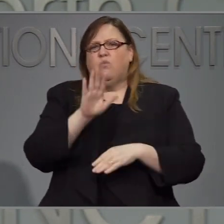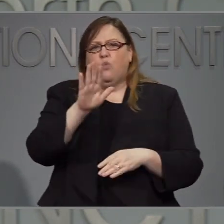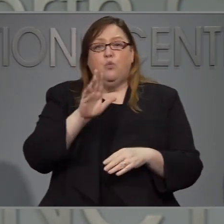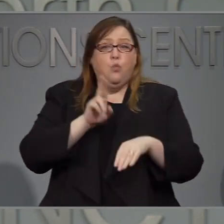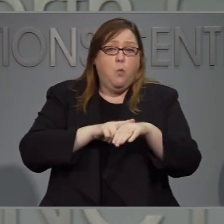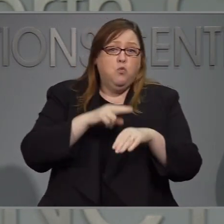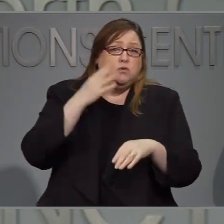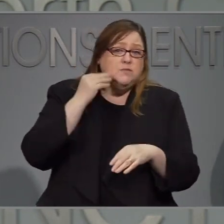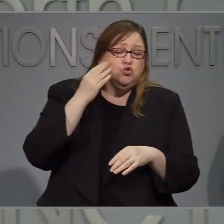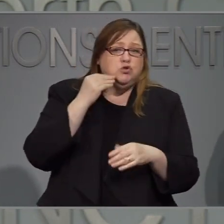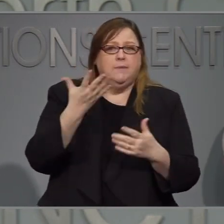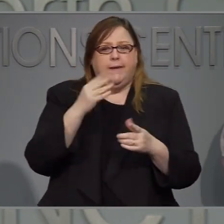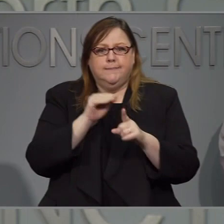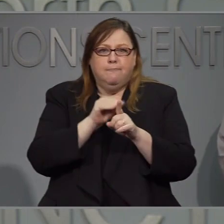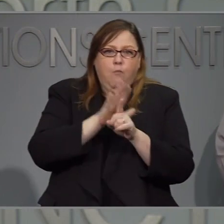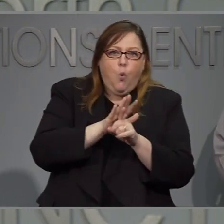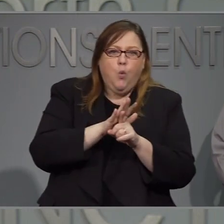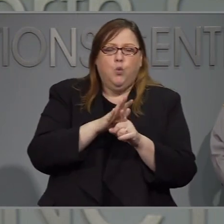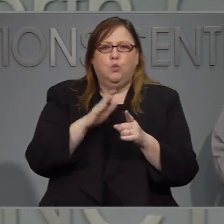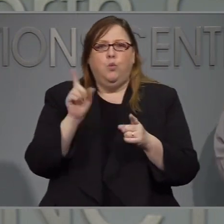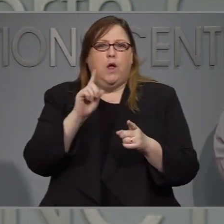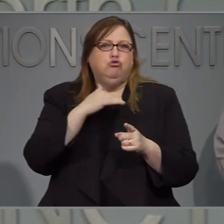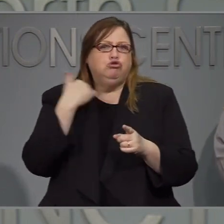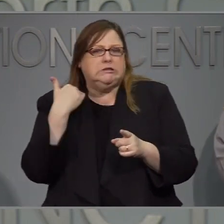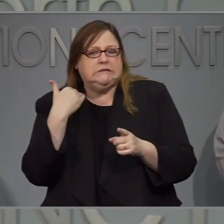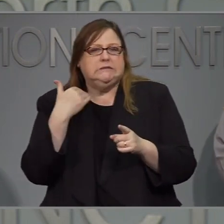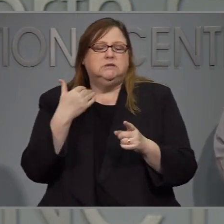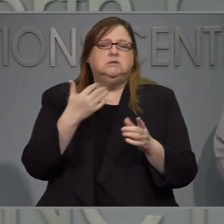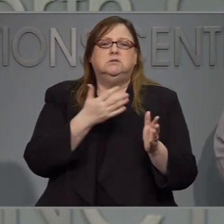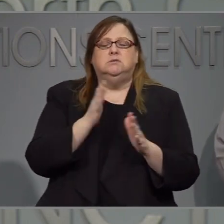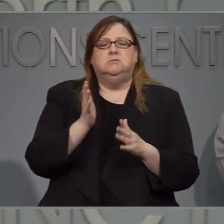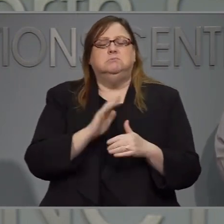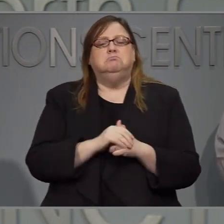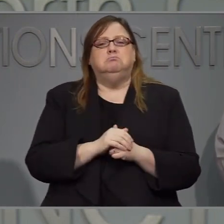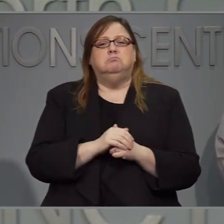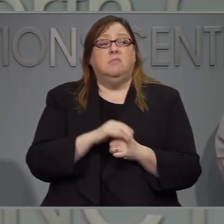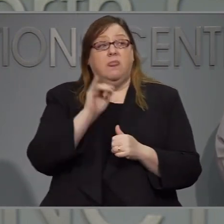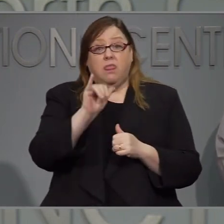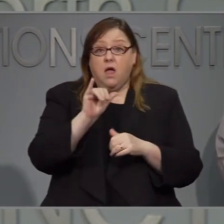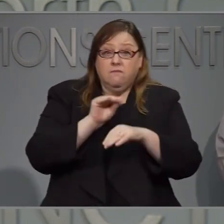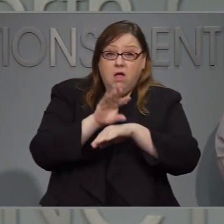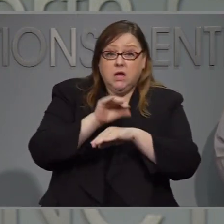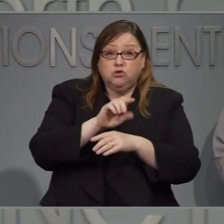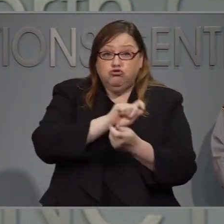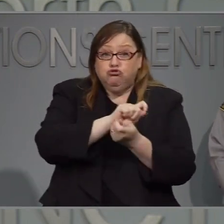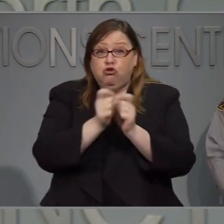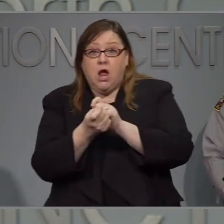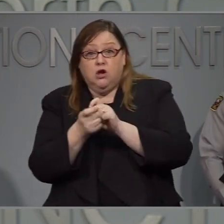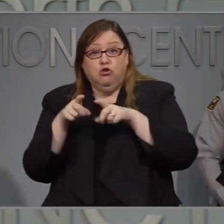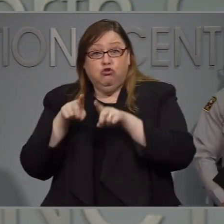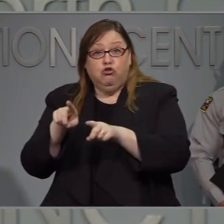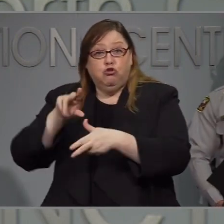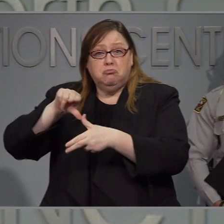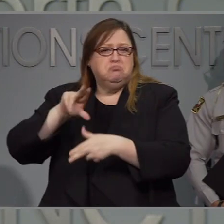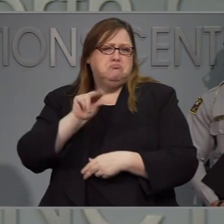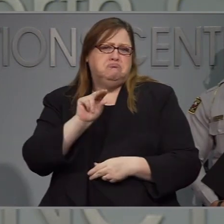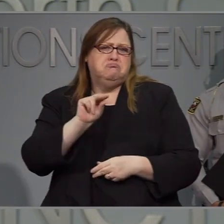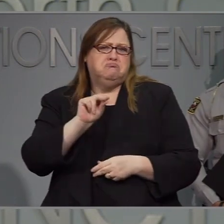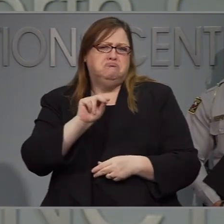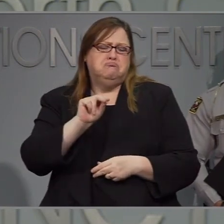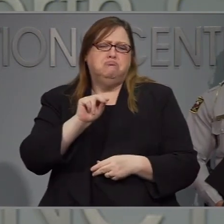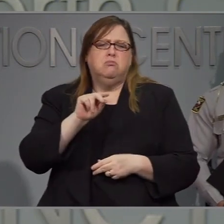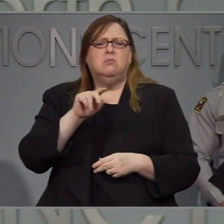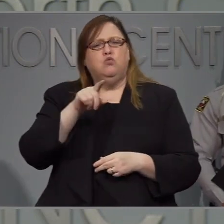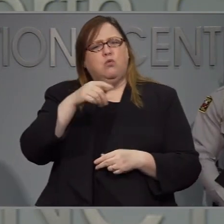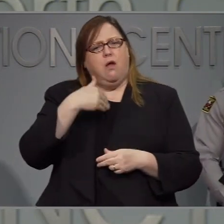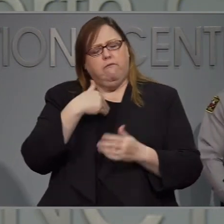para las perencias normales en donde potencialmente puede estar expuestos y también ahí van a encontrar lo que tiene